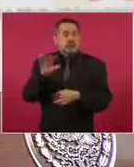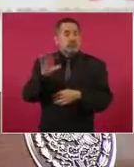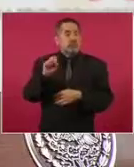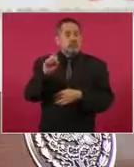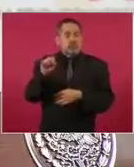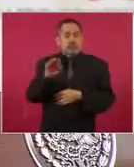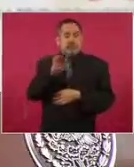posgrado.